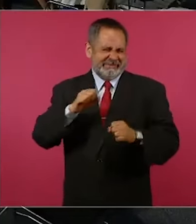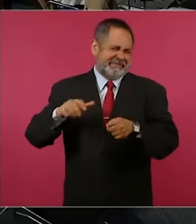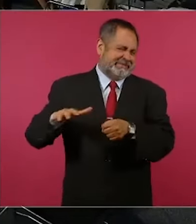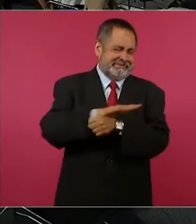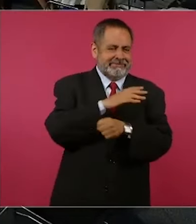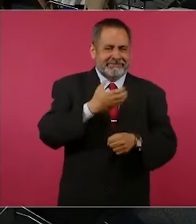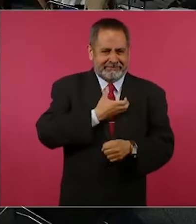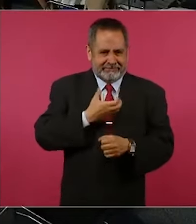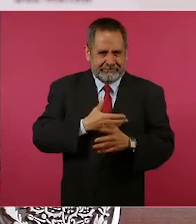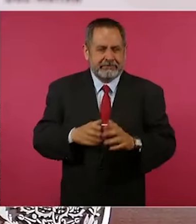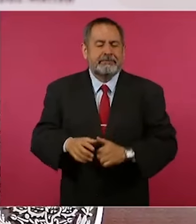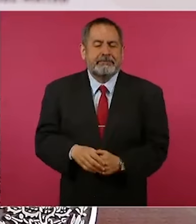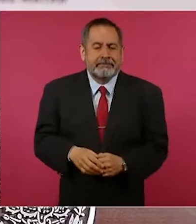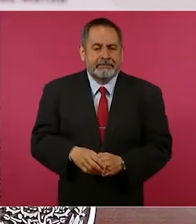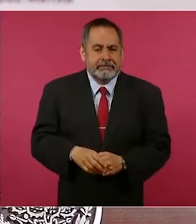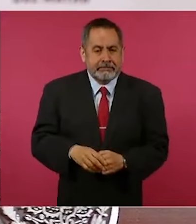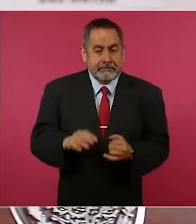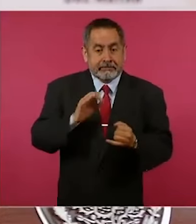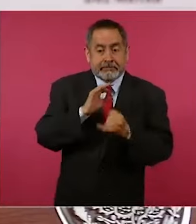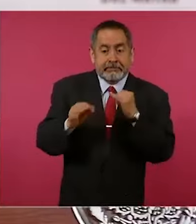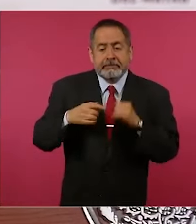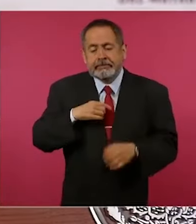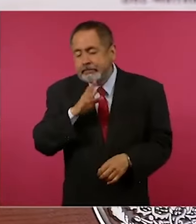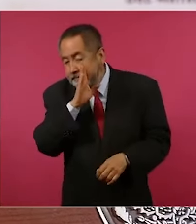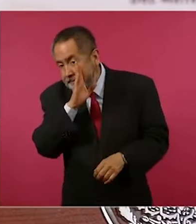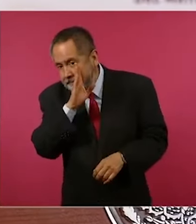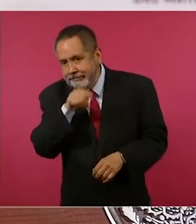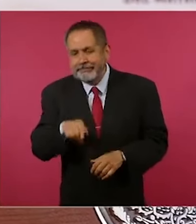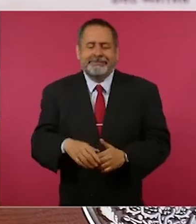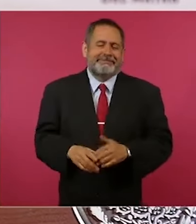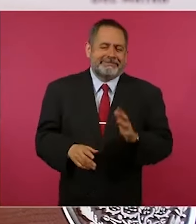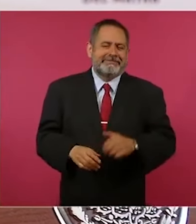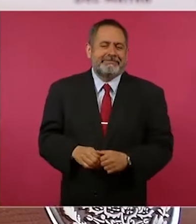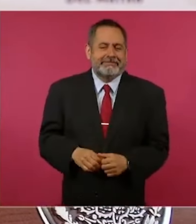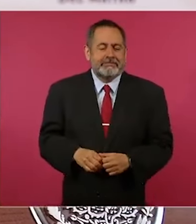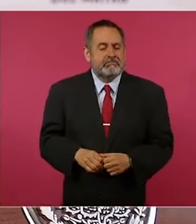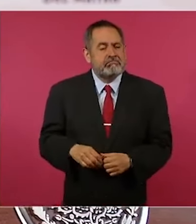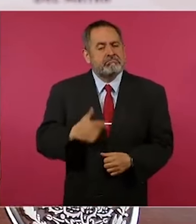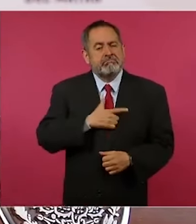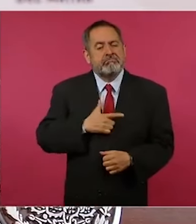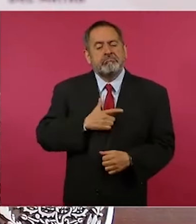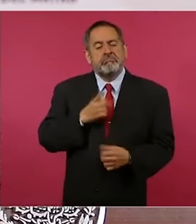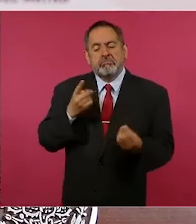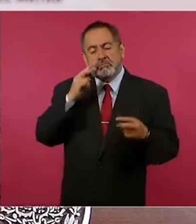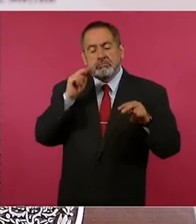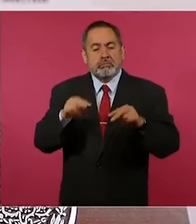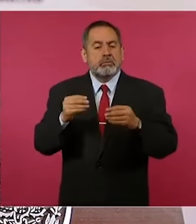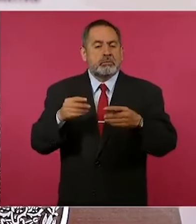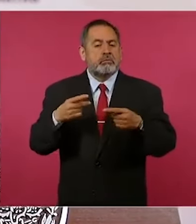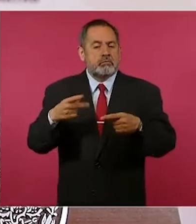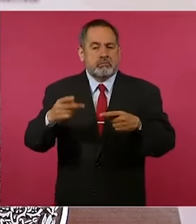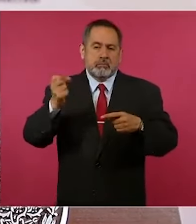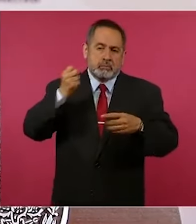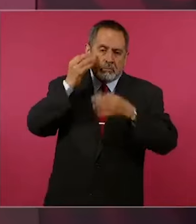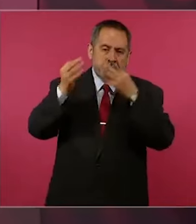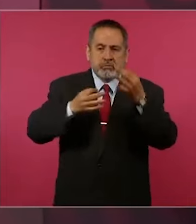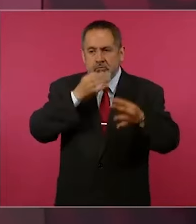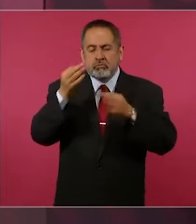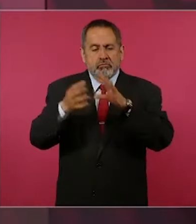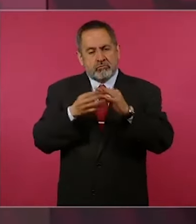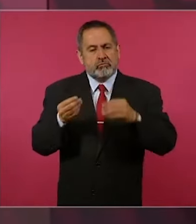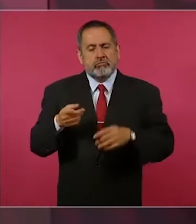No, ya al final me gustó mucho su discurso.